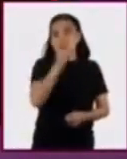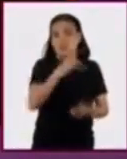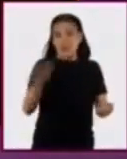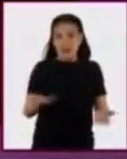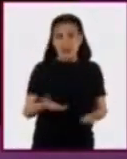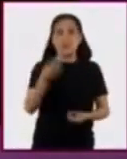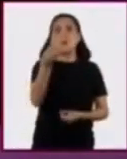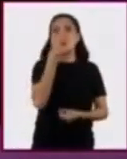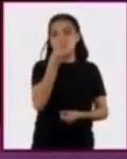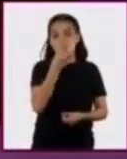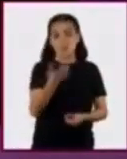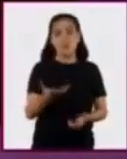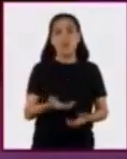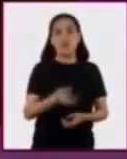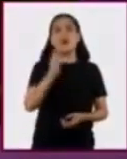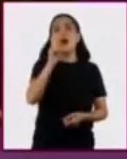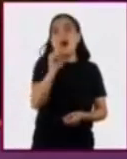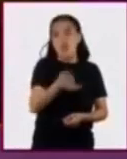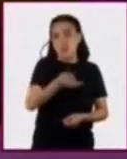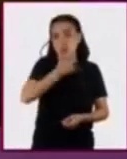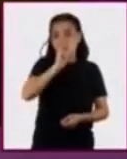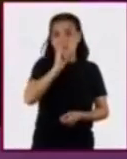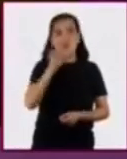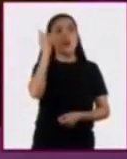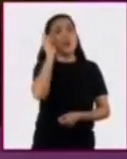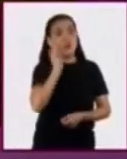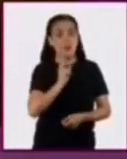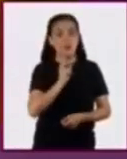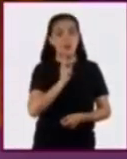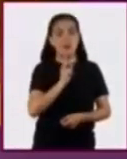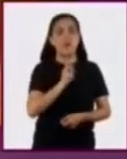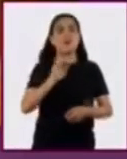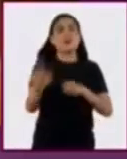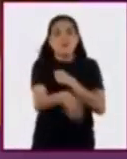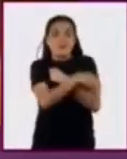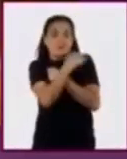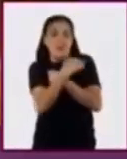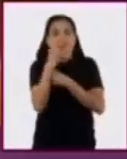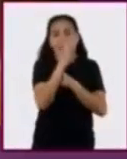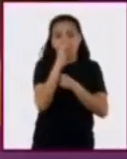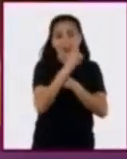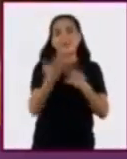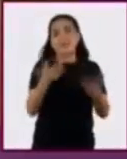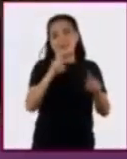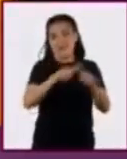alimentarse, beber agua, dormir, abrigarse, etc.